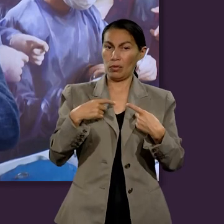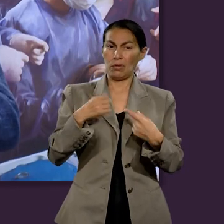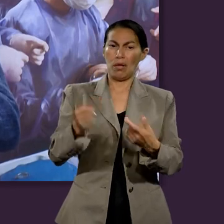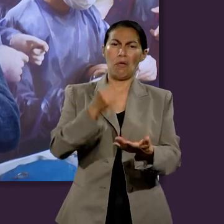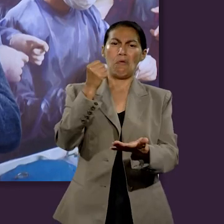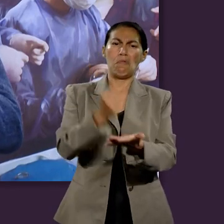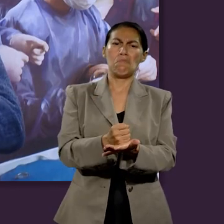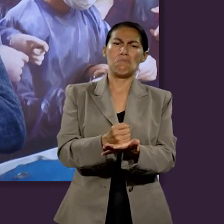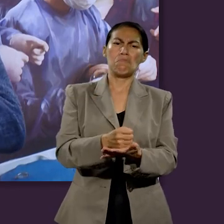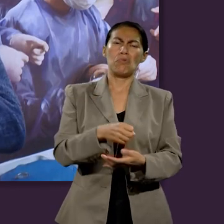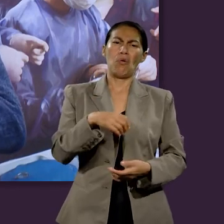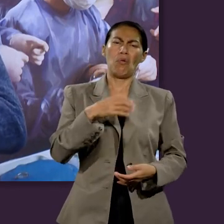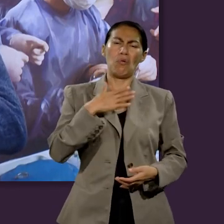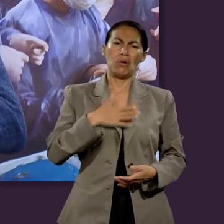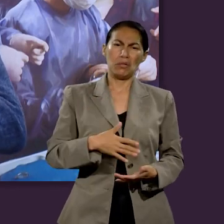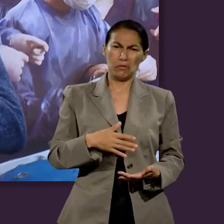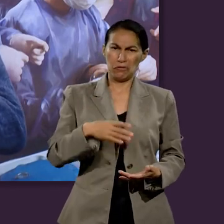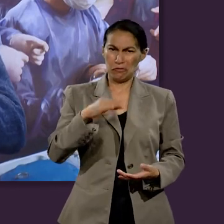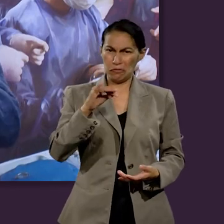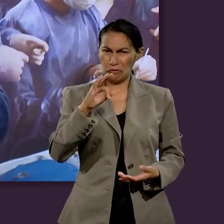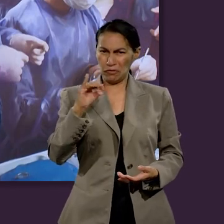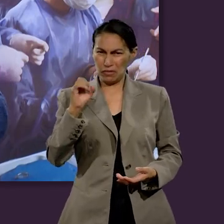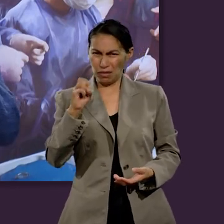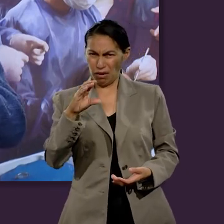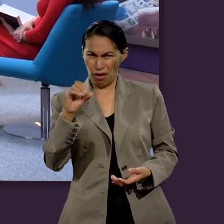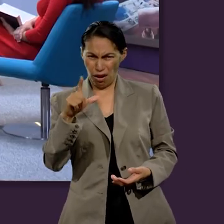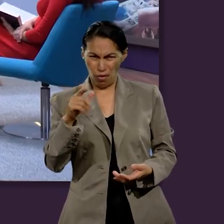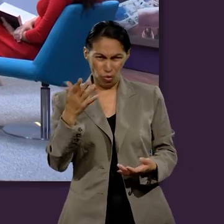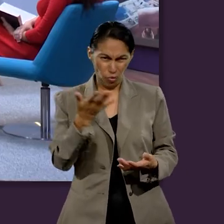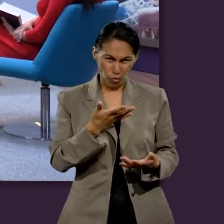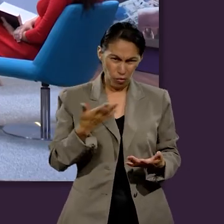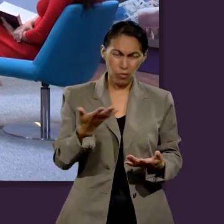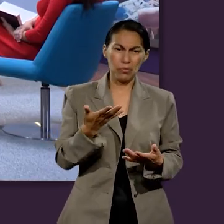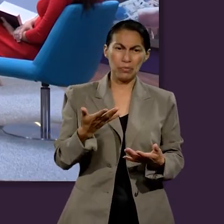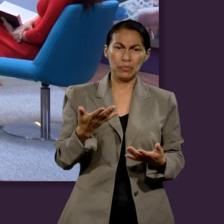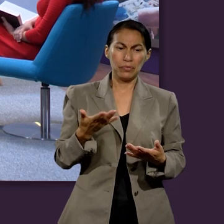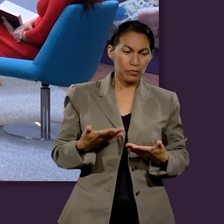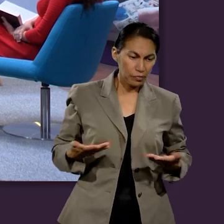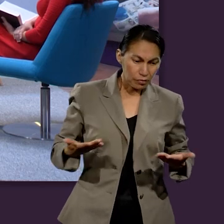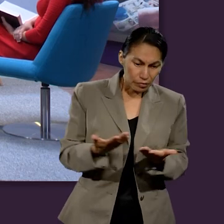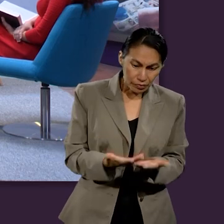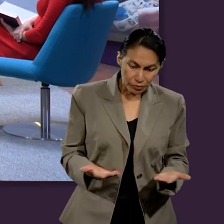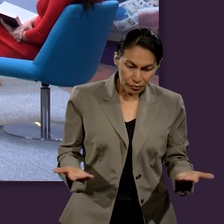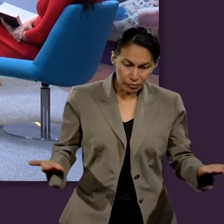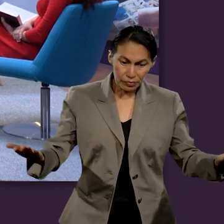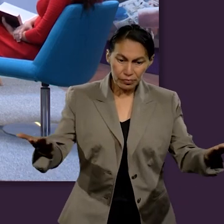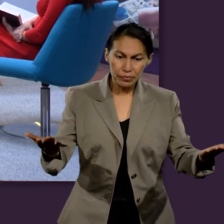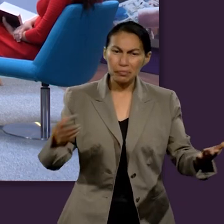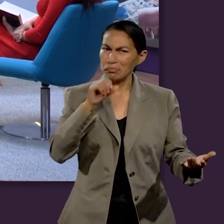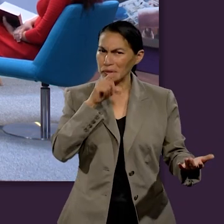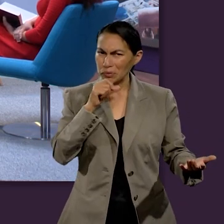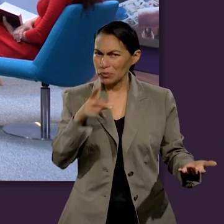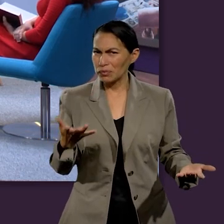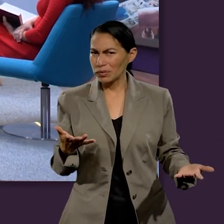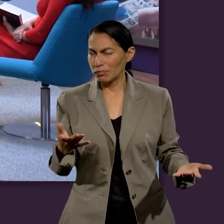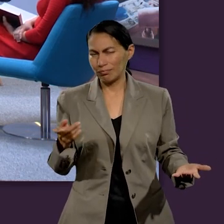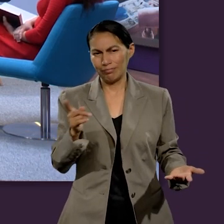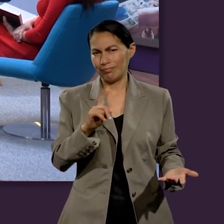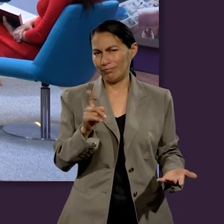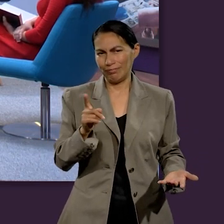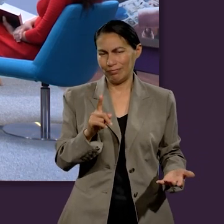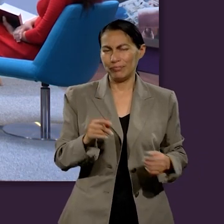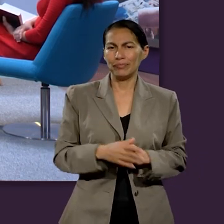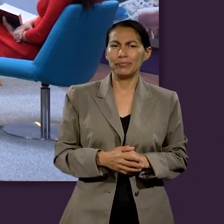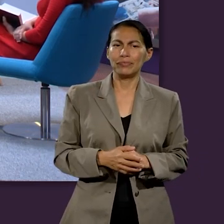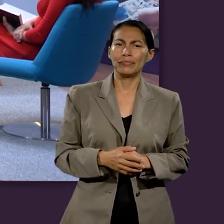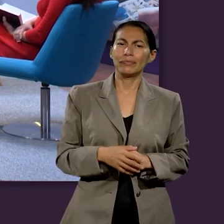fiscal también es el juez. Si todas las partes que componen el jurado, todo pertenece